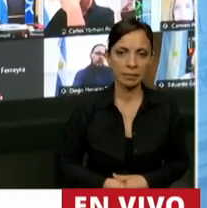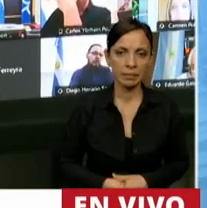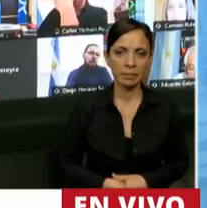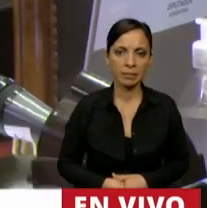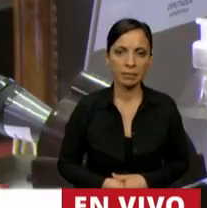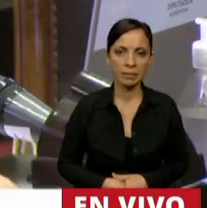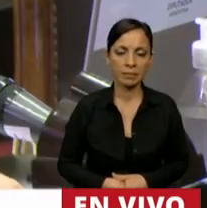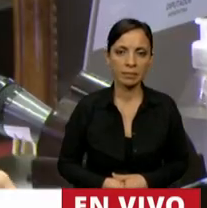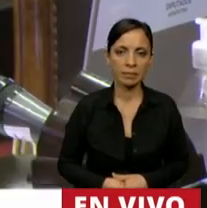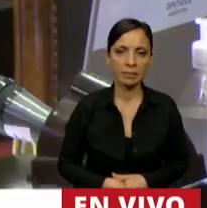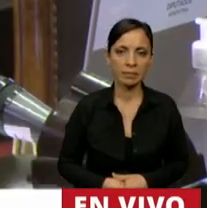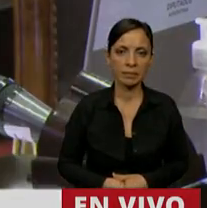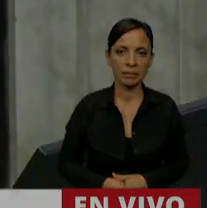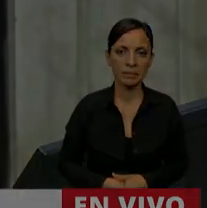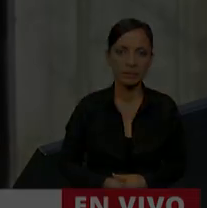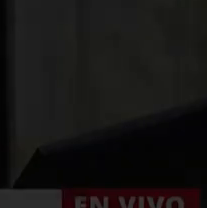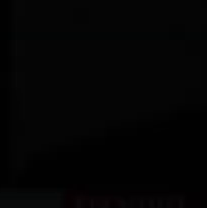Muchas gracias, diputado López.